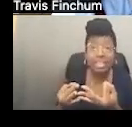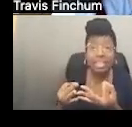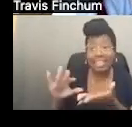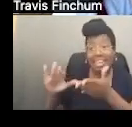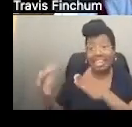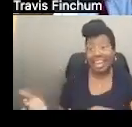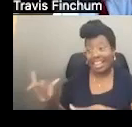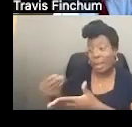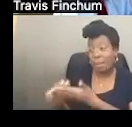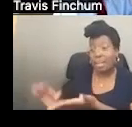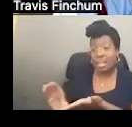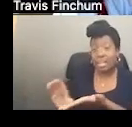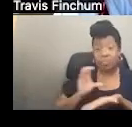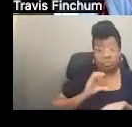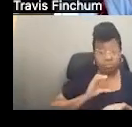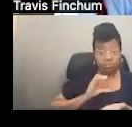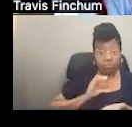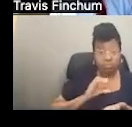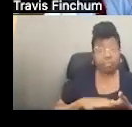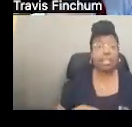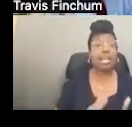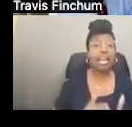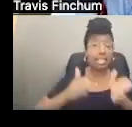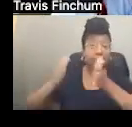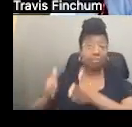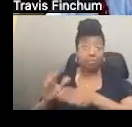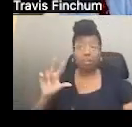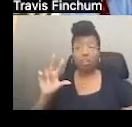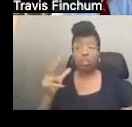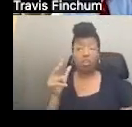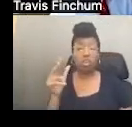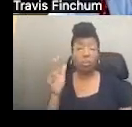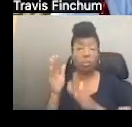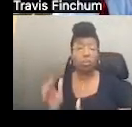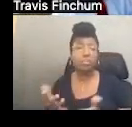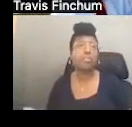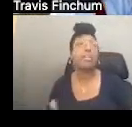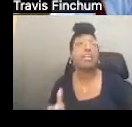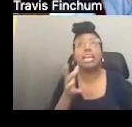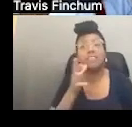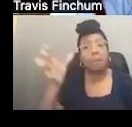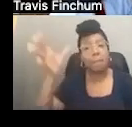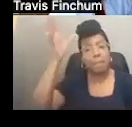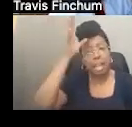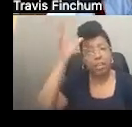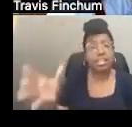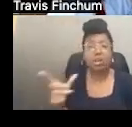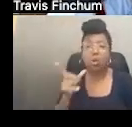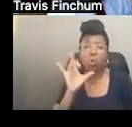o algo que no se hizo correctamente y están lidiando con ello. Y de tercera persona, que es cuando es el padre o alguien más que está